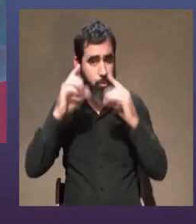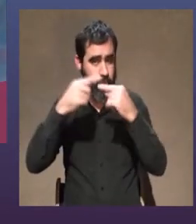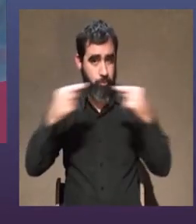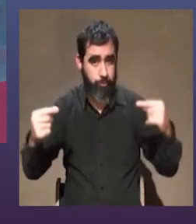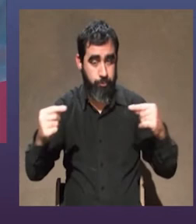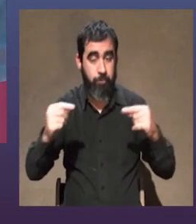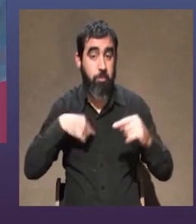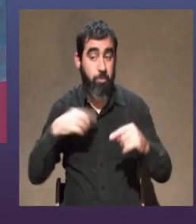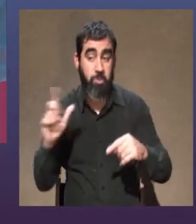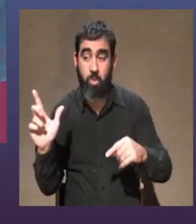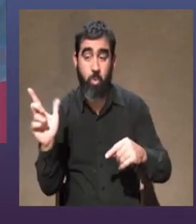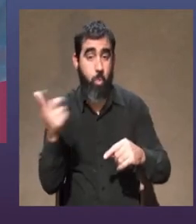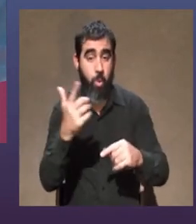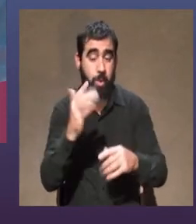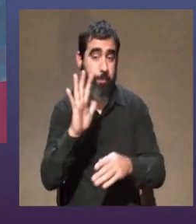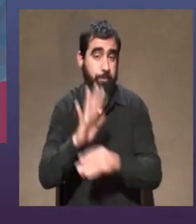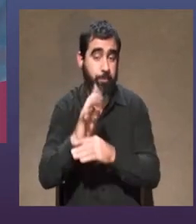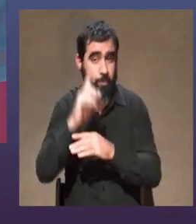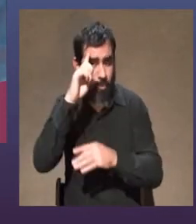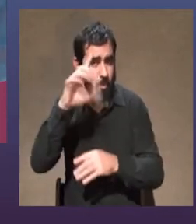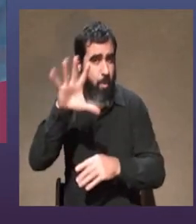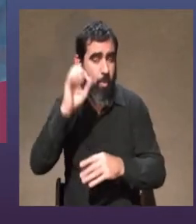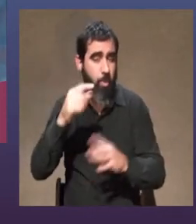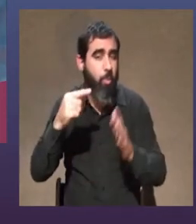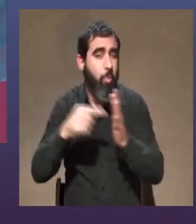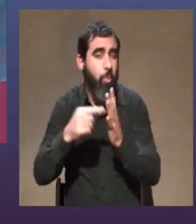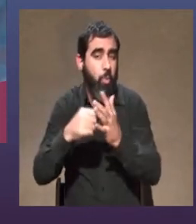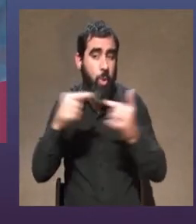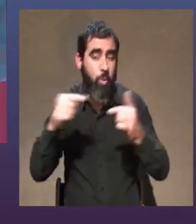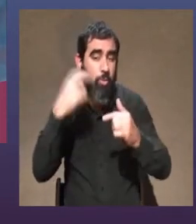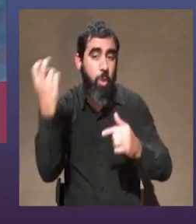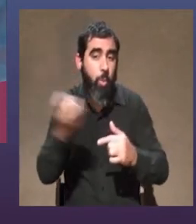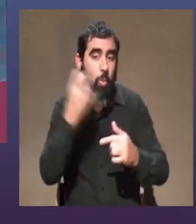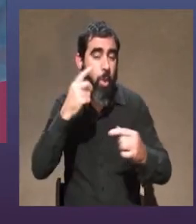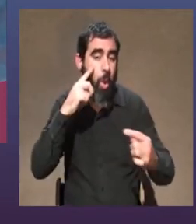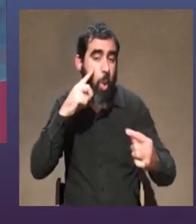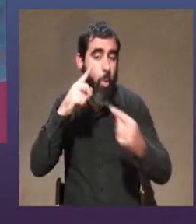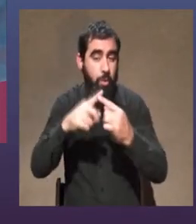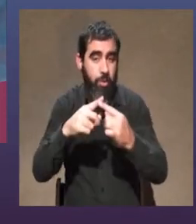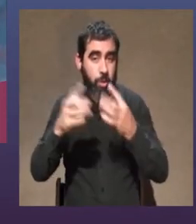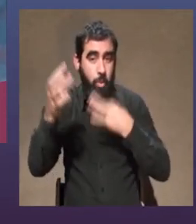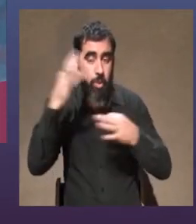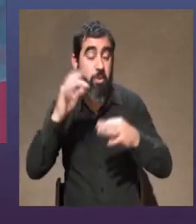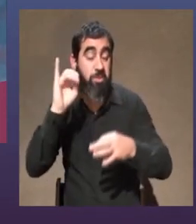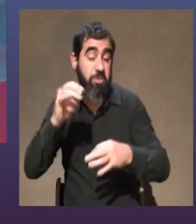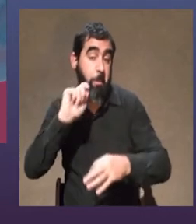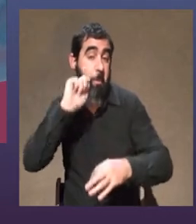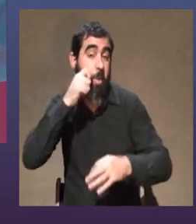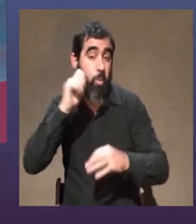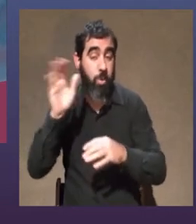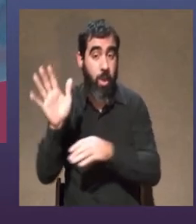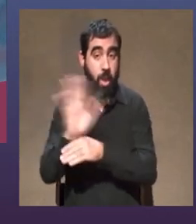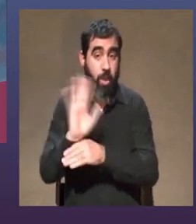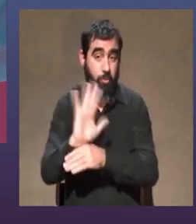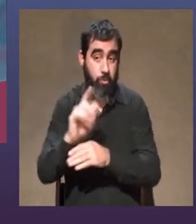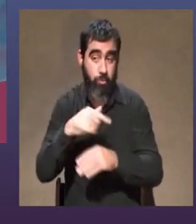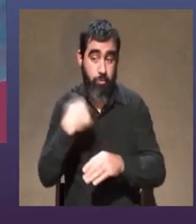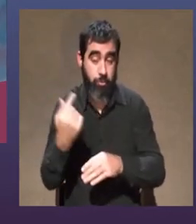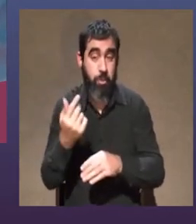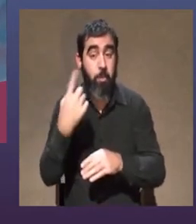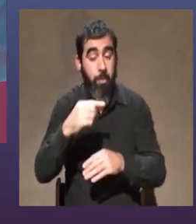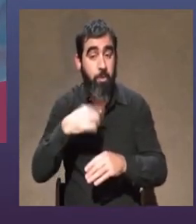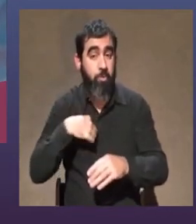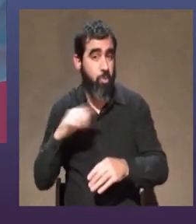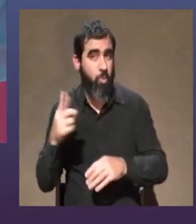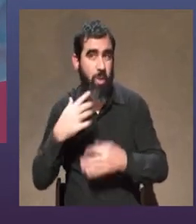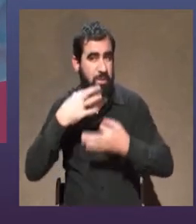Entonces no tengo como el recuerdo de algo puntual que yo buscara en el teatro, sí un gusto previo por la actuación. Tal es así que no lo